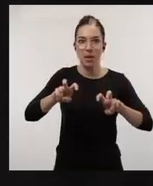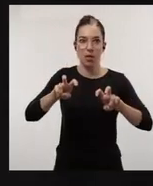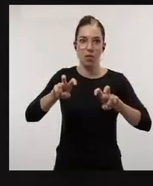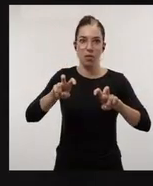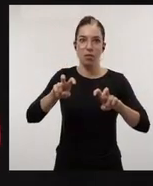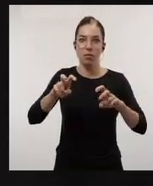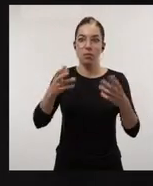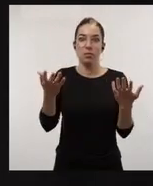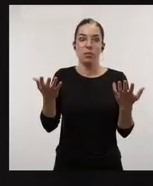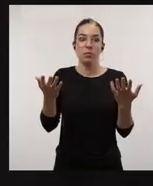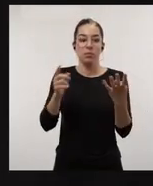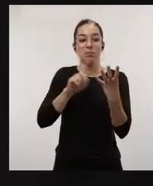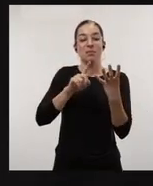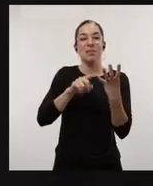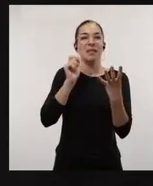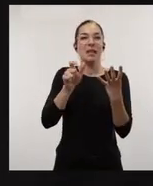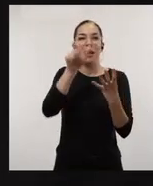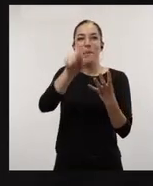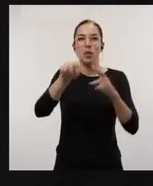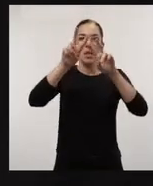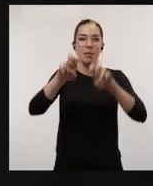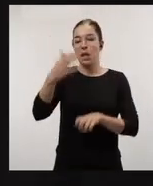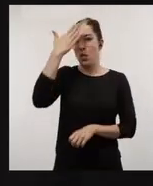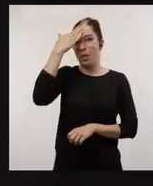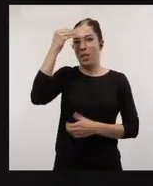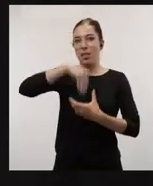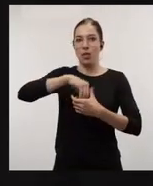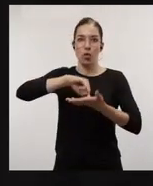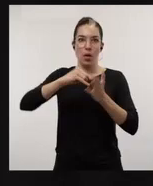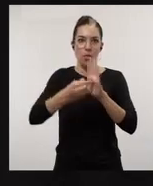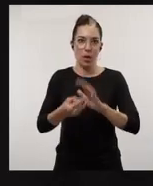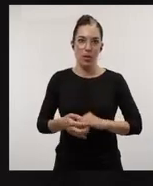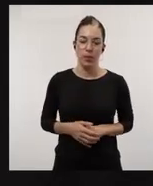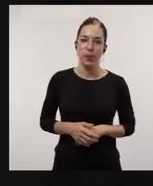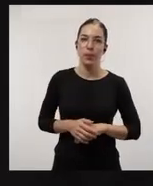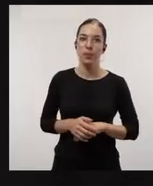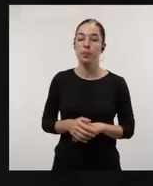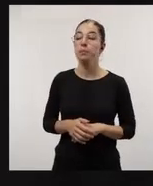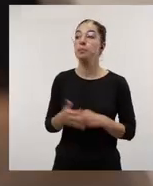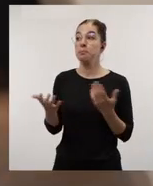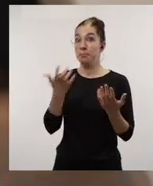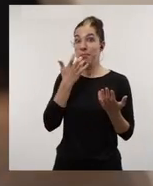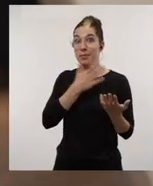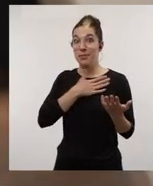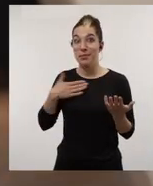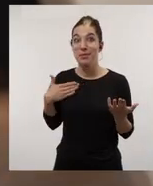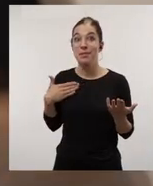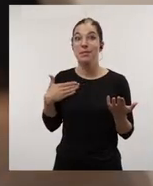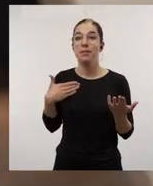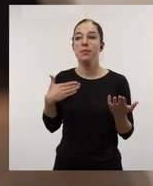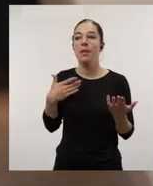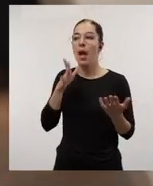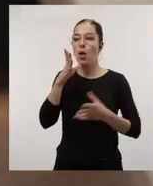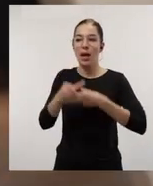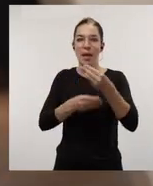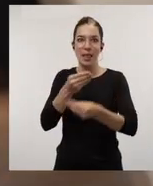y suelen ser los investigadores principales de esos proyectos a los que se accede. Pues si te parece, Mercedes, lo